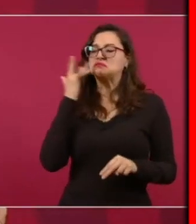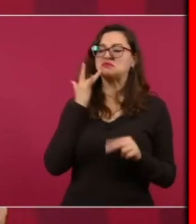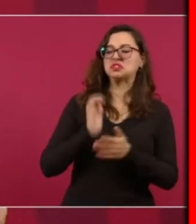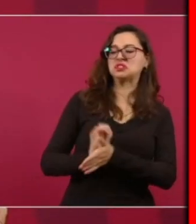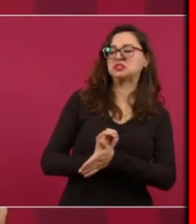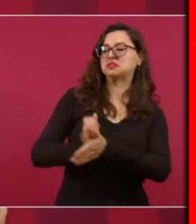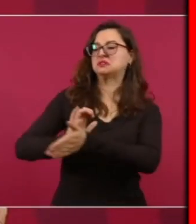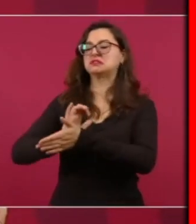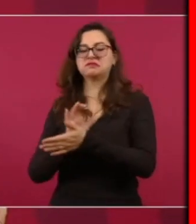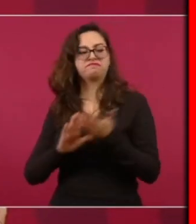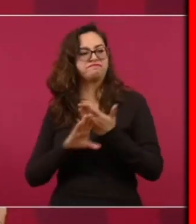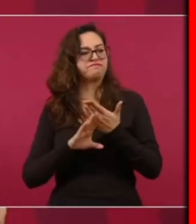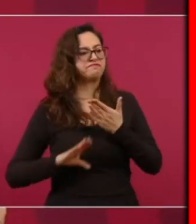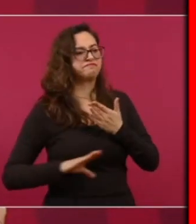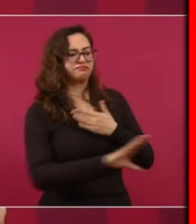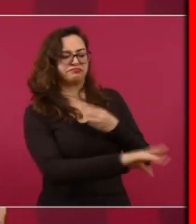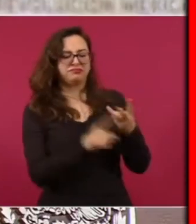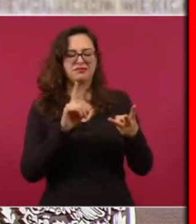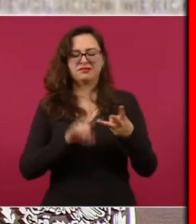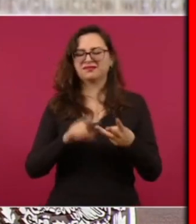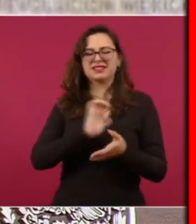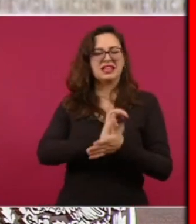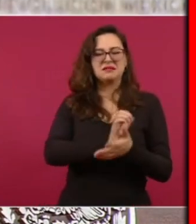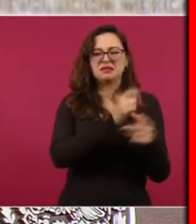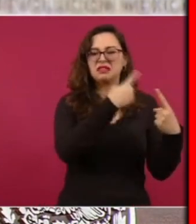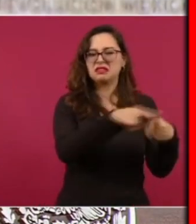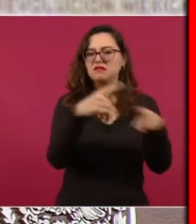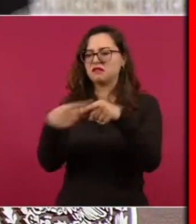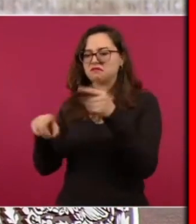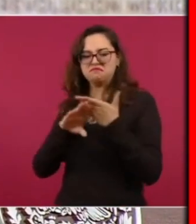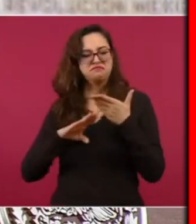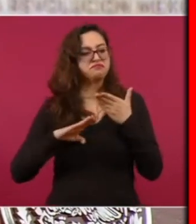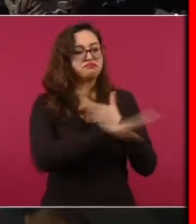discriminación En todas sus expresiones Ahí fue